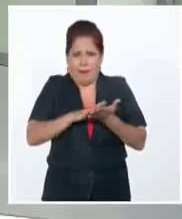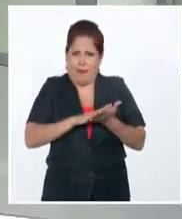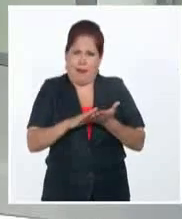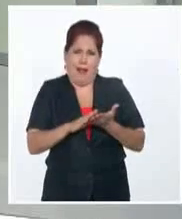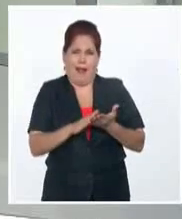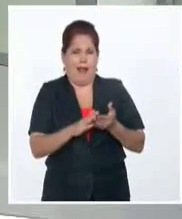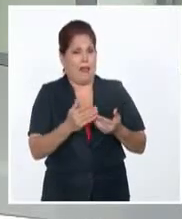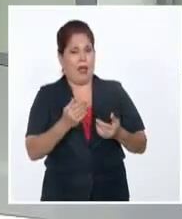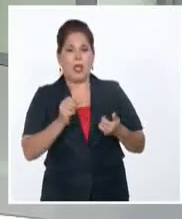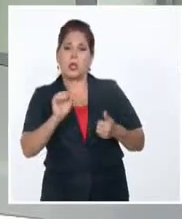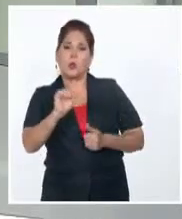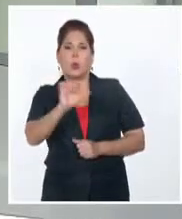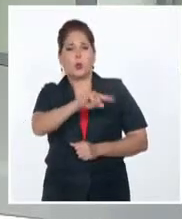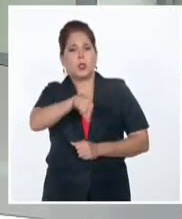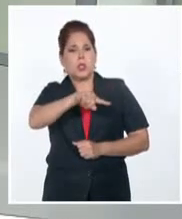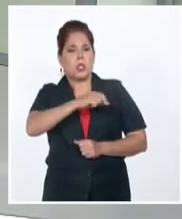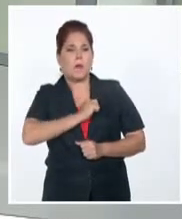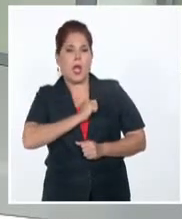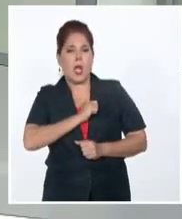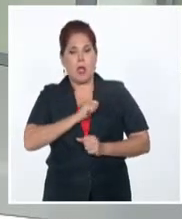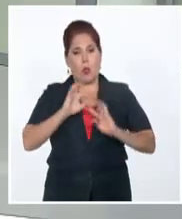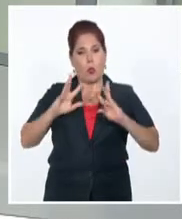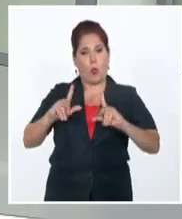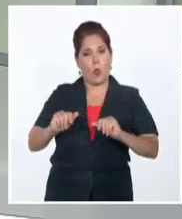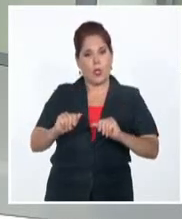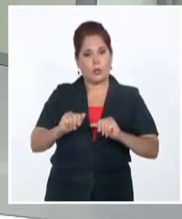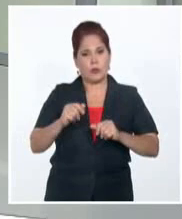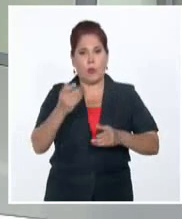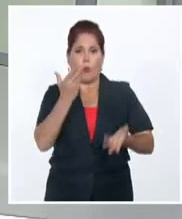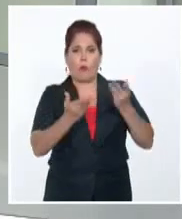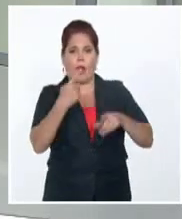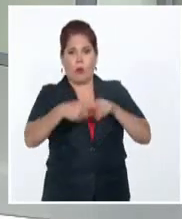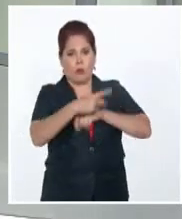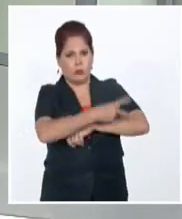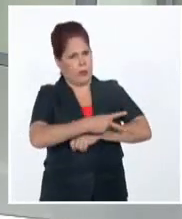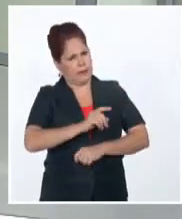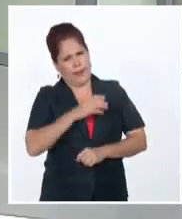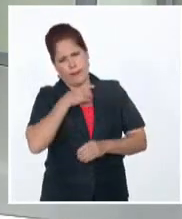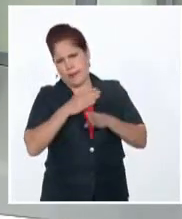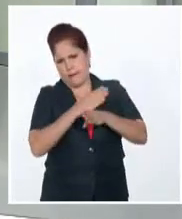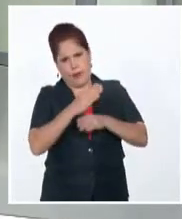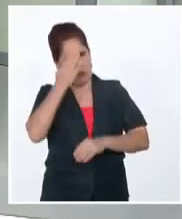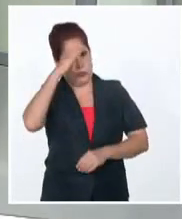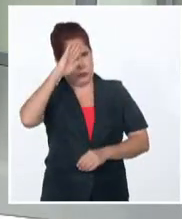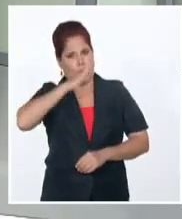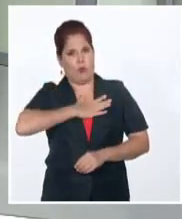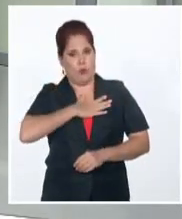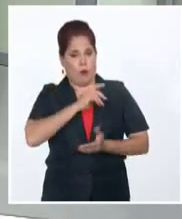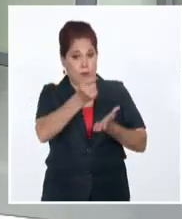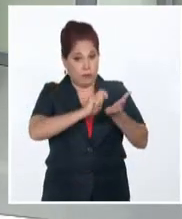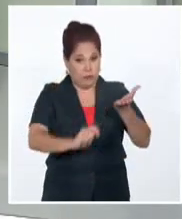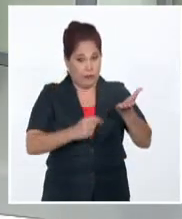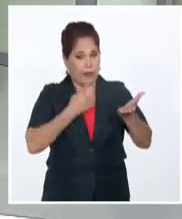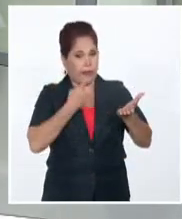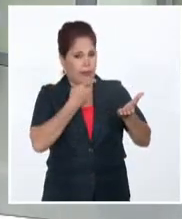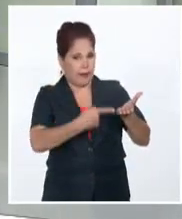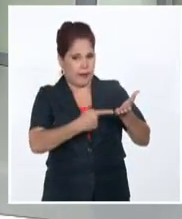los comportamientos o tendencias mundiales del delito y la delincuencia, y así se reafirma en esta publicación. Continuamos con más en Nuestro